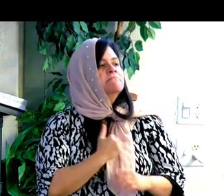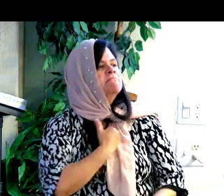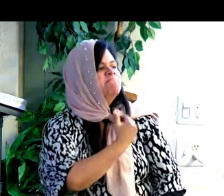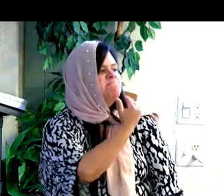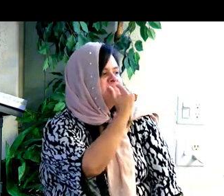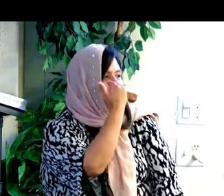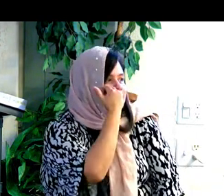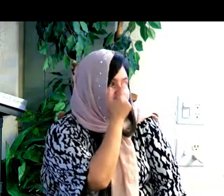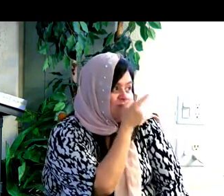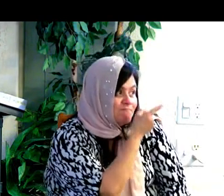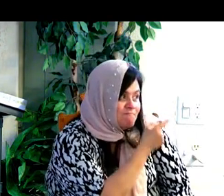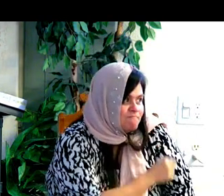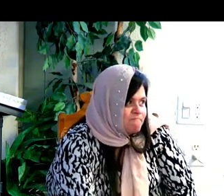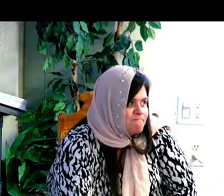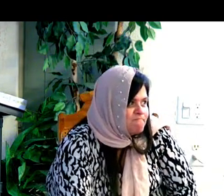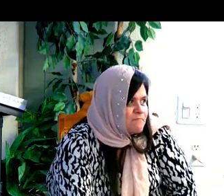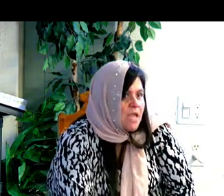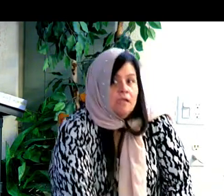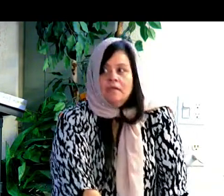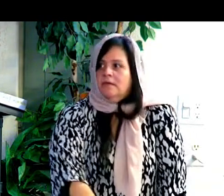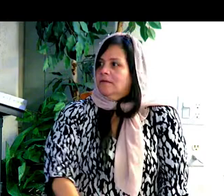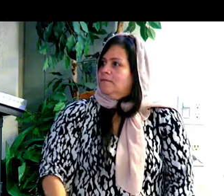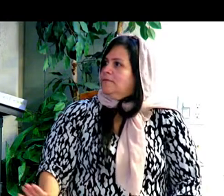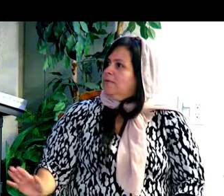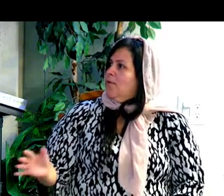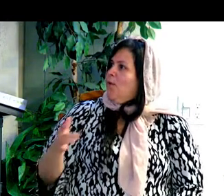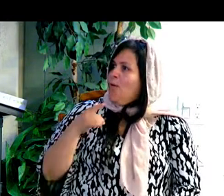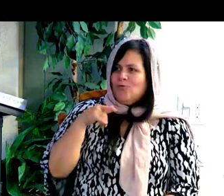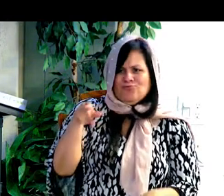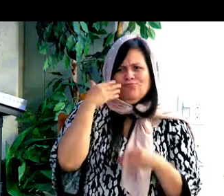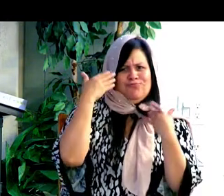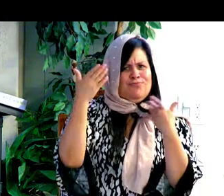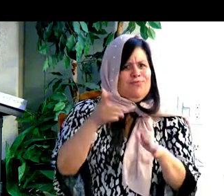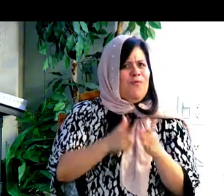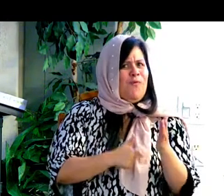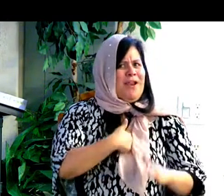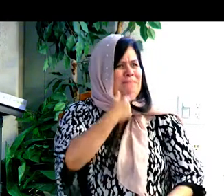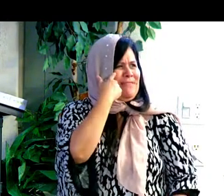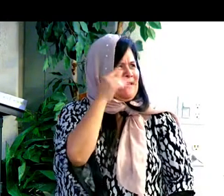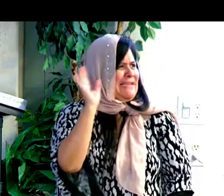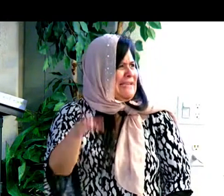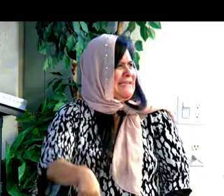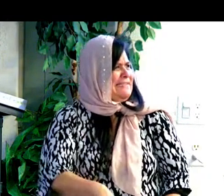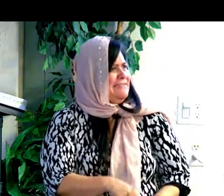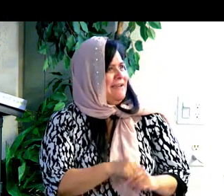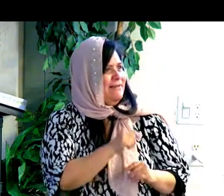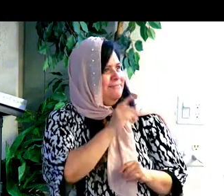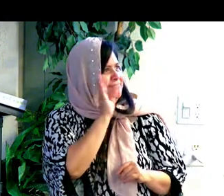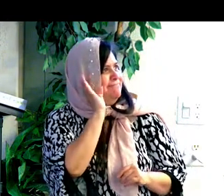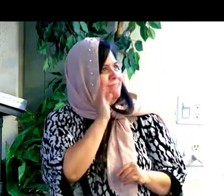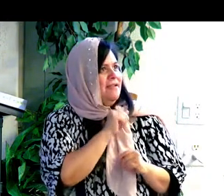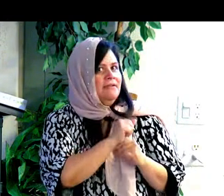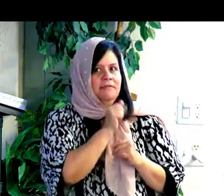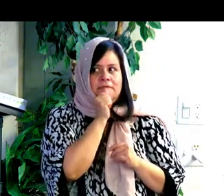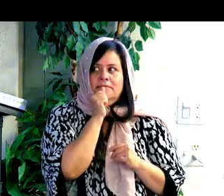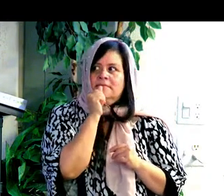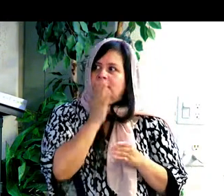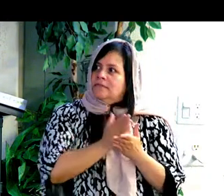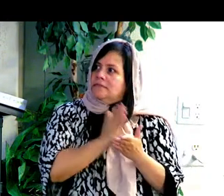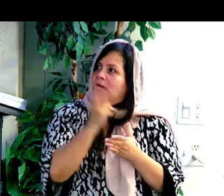conozco. I'm like, you don't know what I'm thinking. Dice, ah, tú no sabes lo que yo estoy pensando. looking at me, you know.